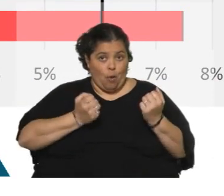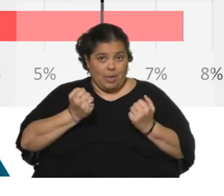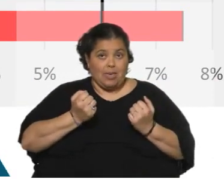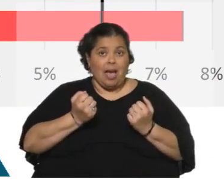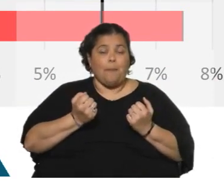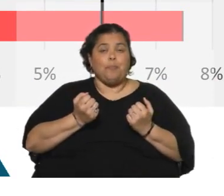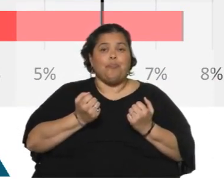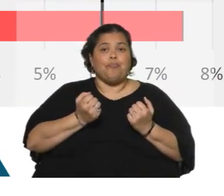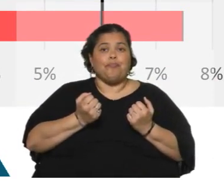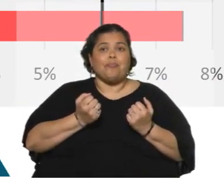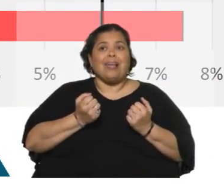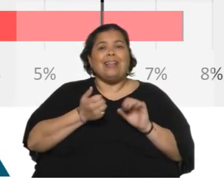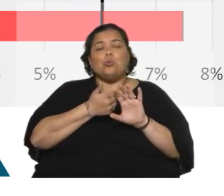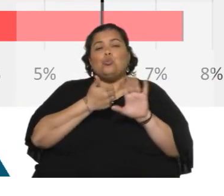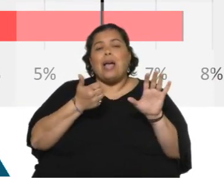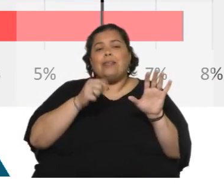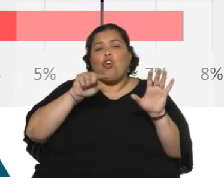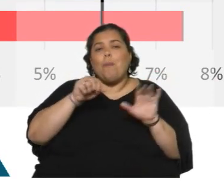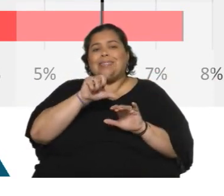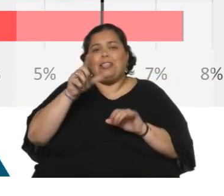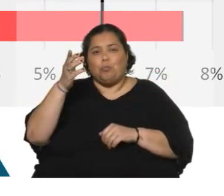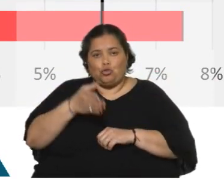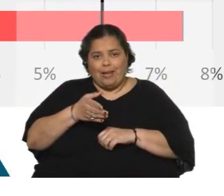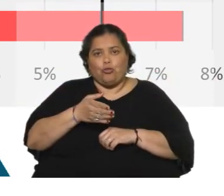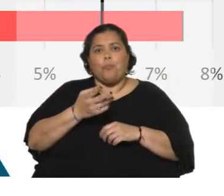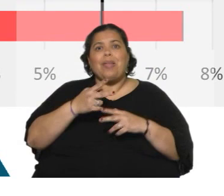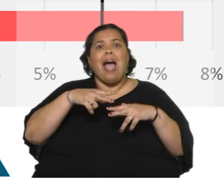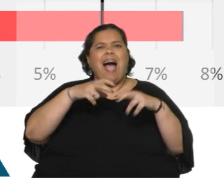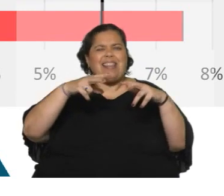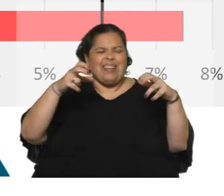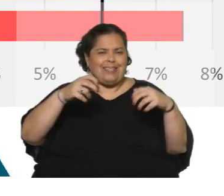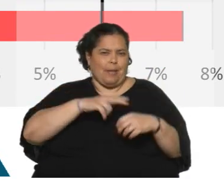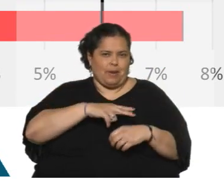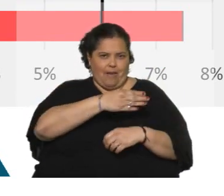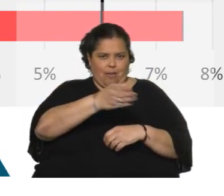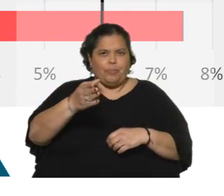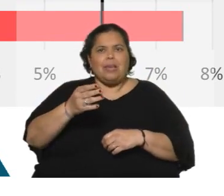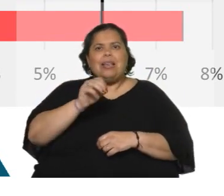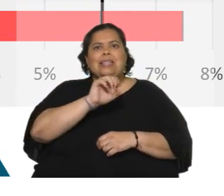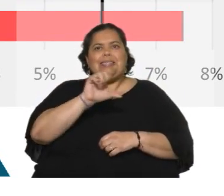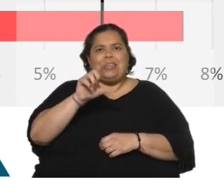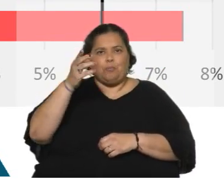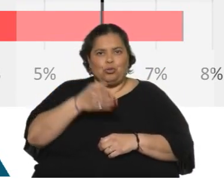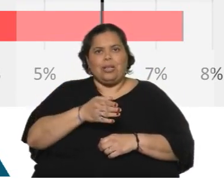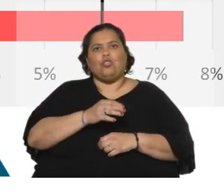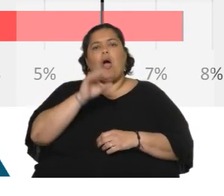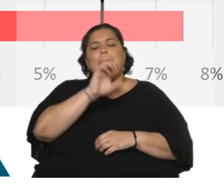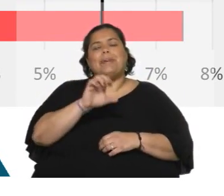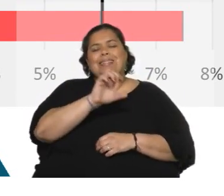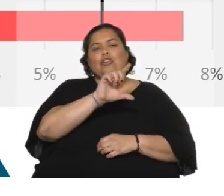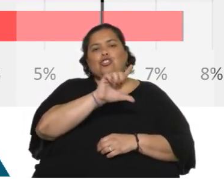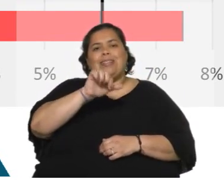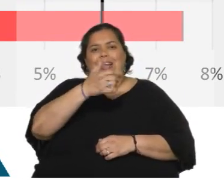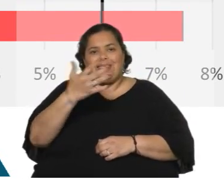que se ubica en un 6.7%, los analistas un 5%, 7.5% los empresarios, para el